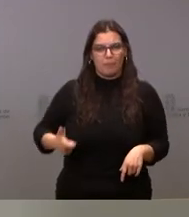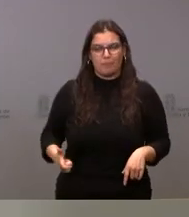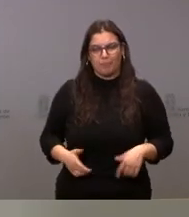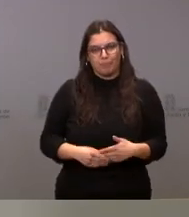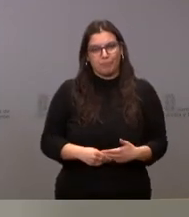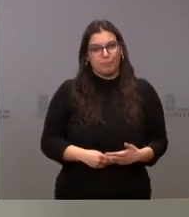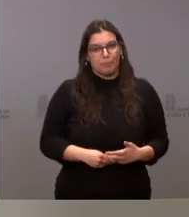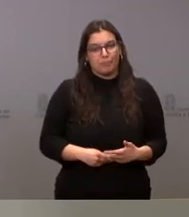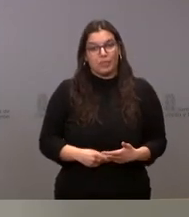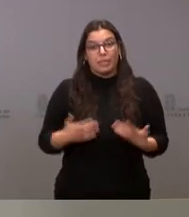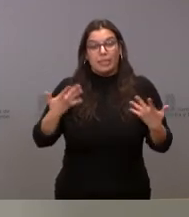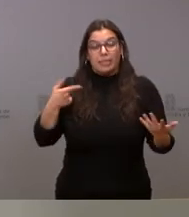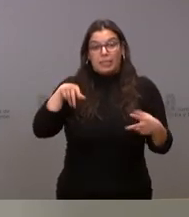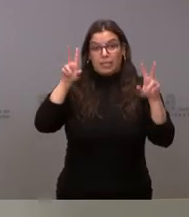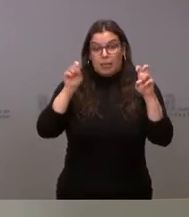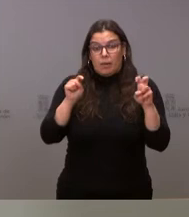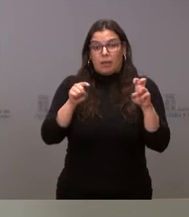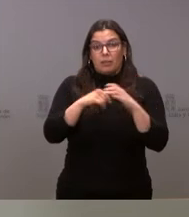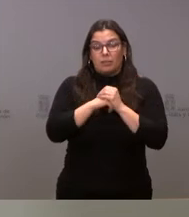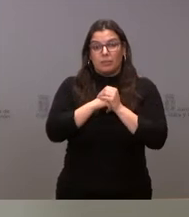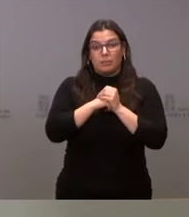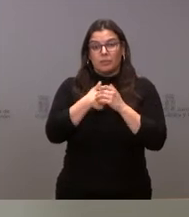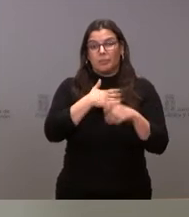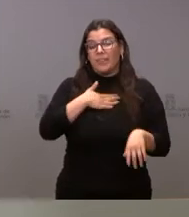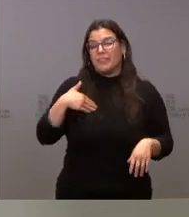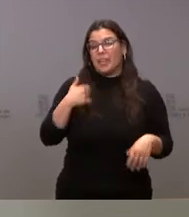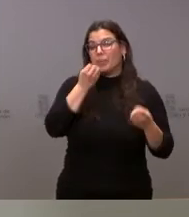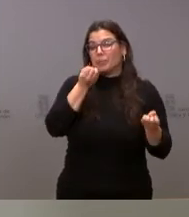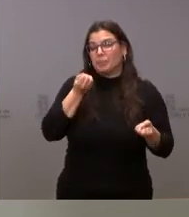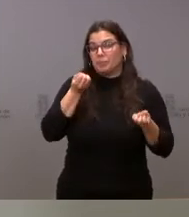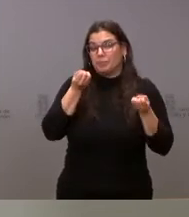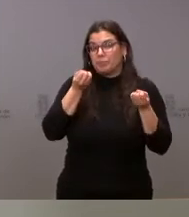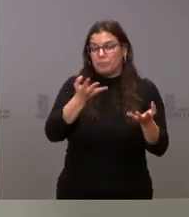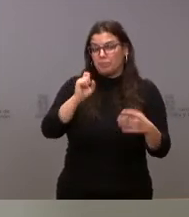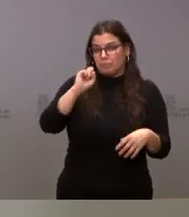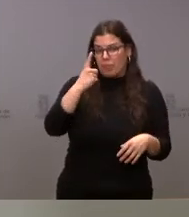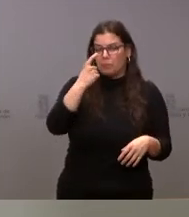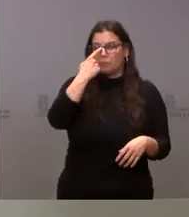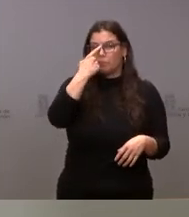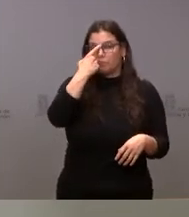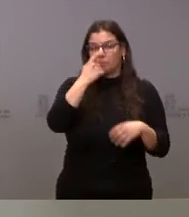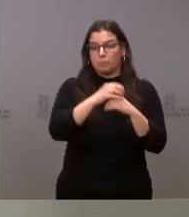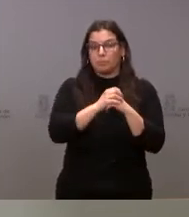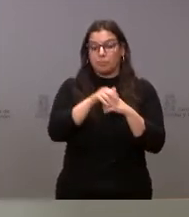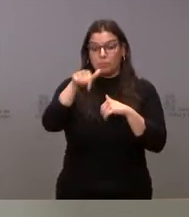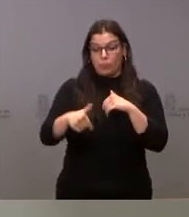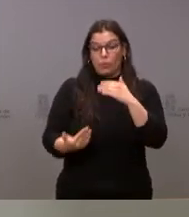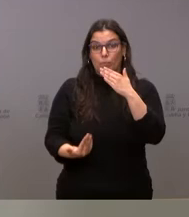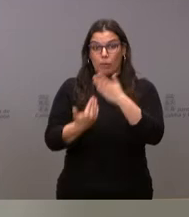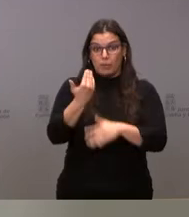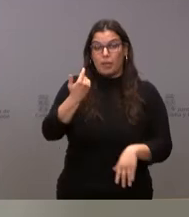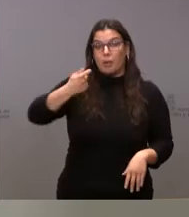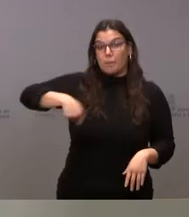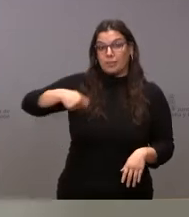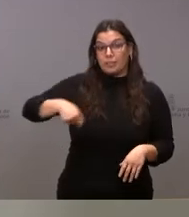A este respecto, quiero comenzar señalando que esta mañana el presidente